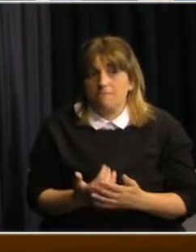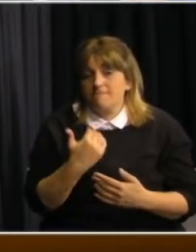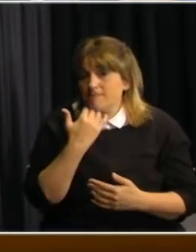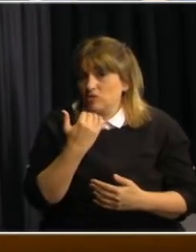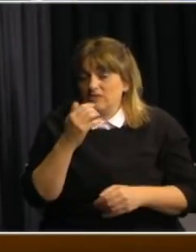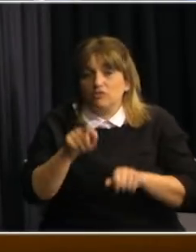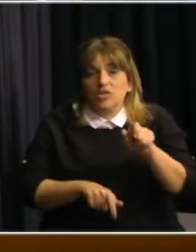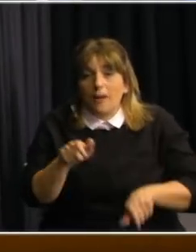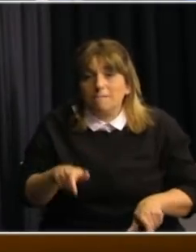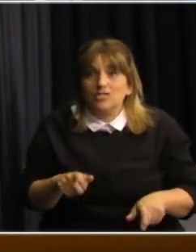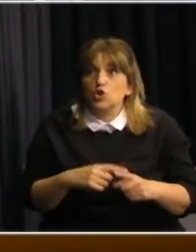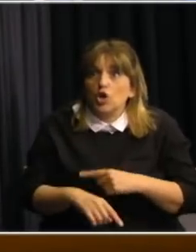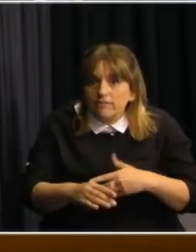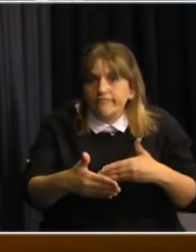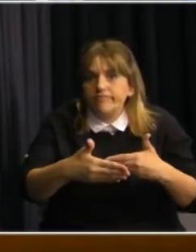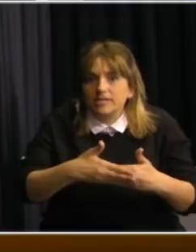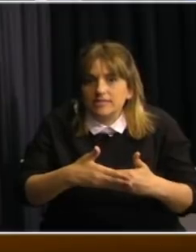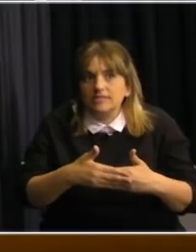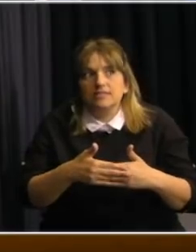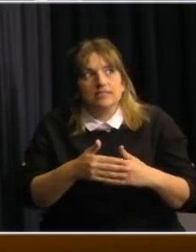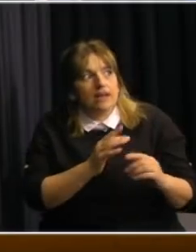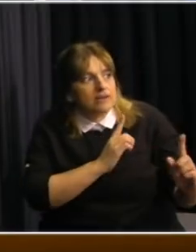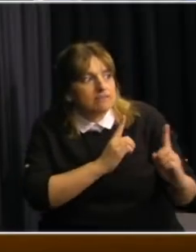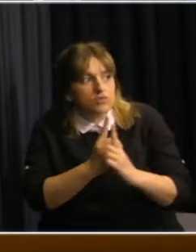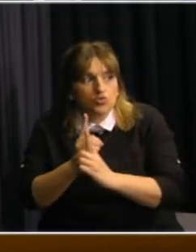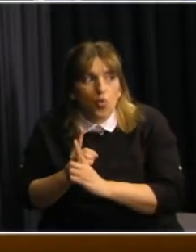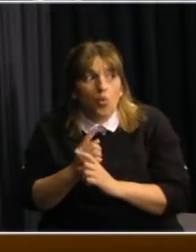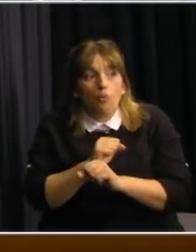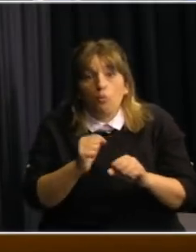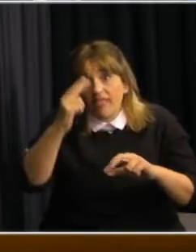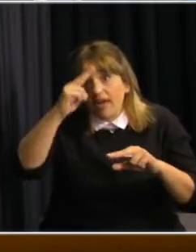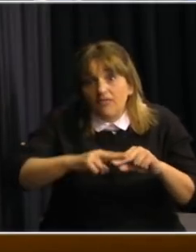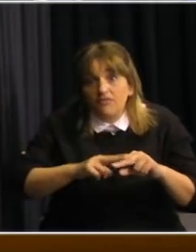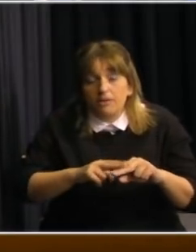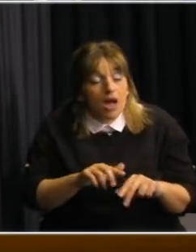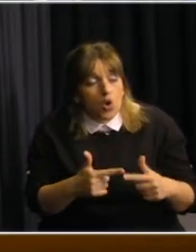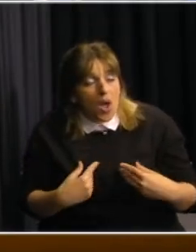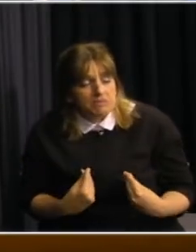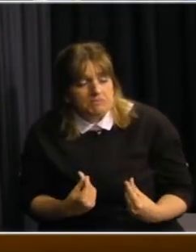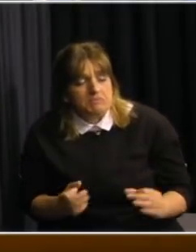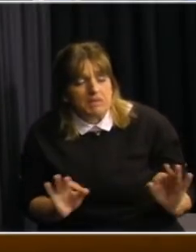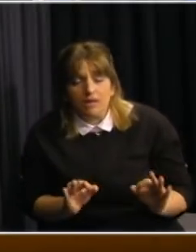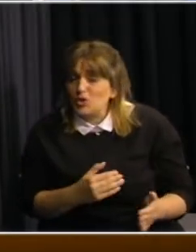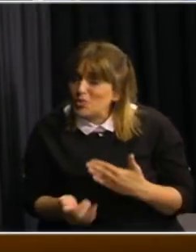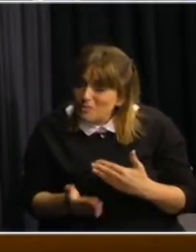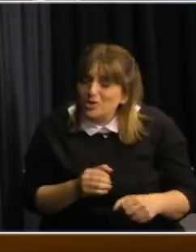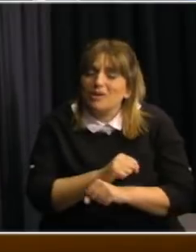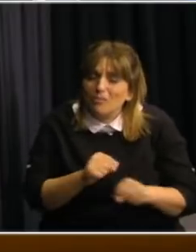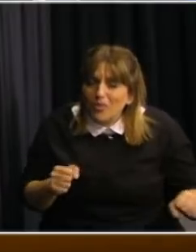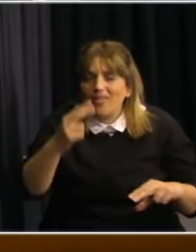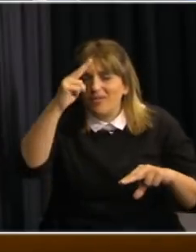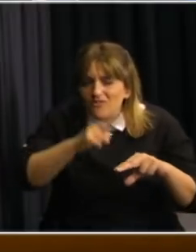personas que están cerca a nuestro están o no infectadas. Pueden estarlo a pesar de no tener síntomas. Está demostrado